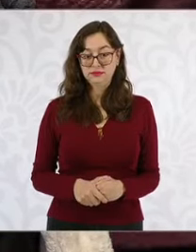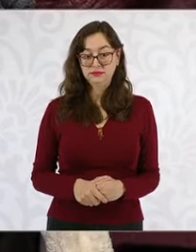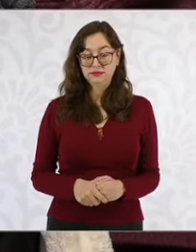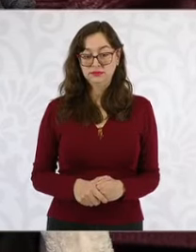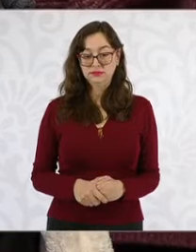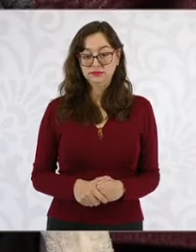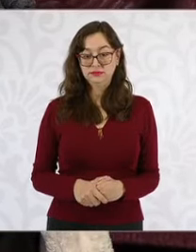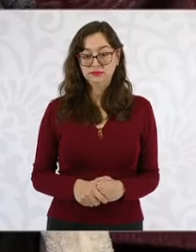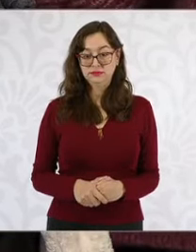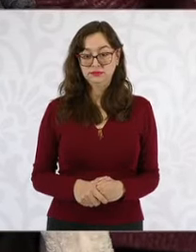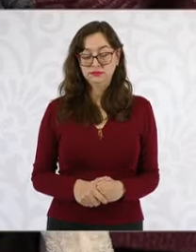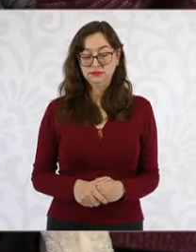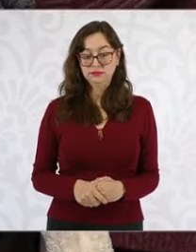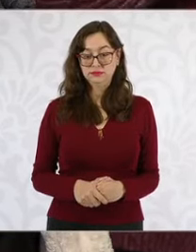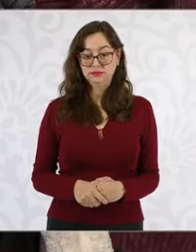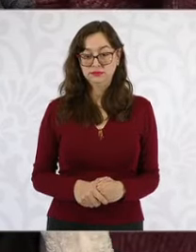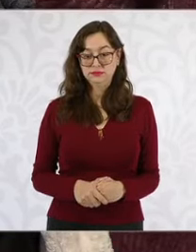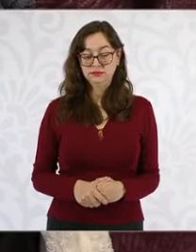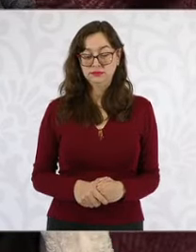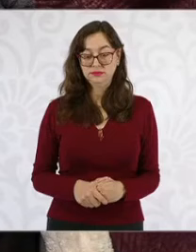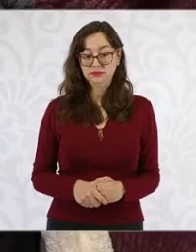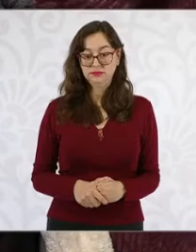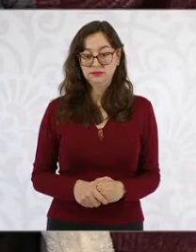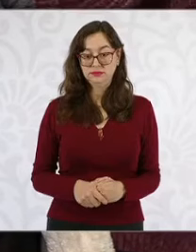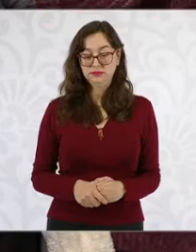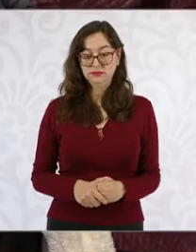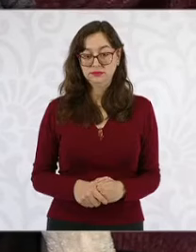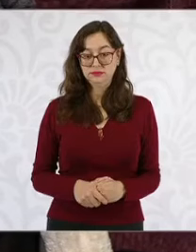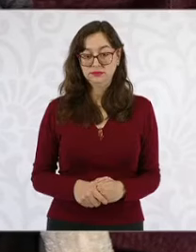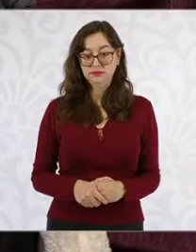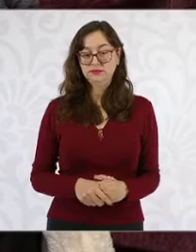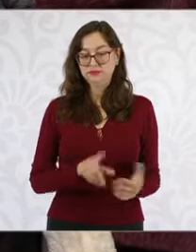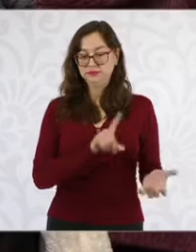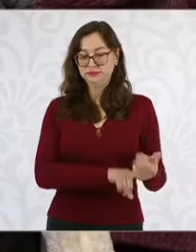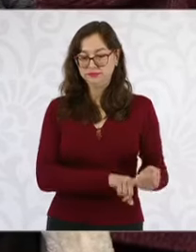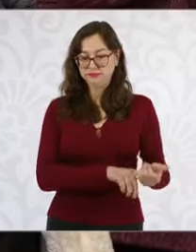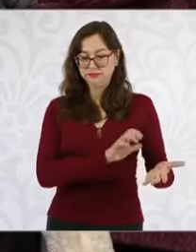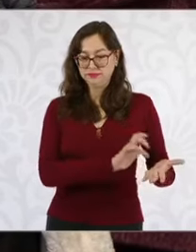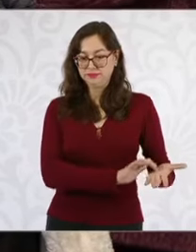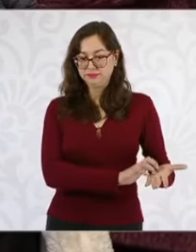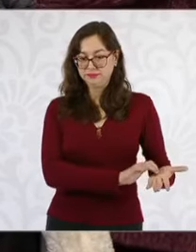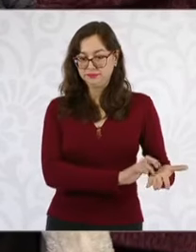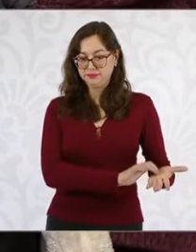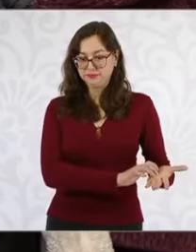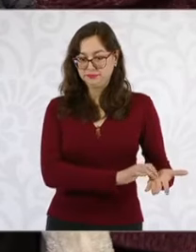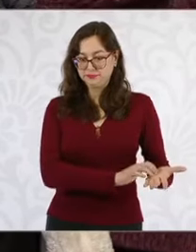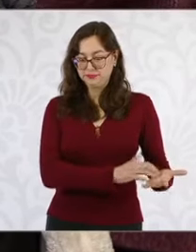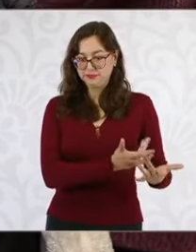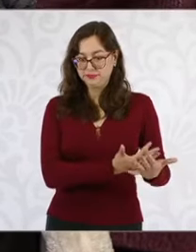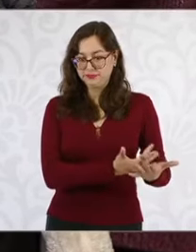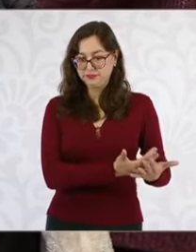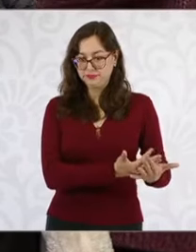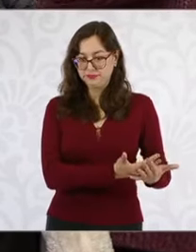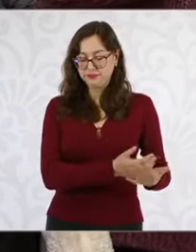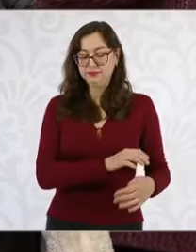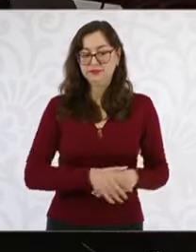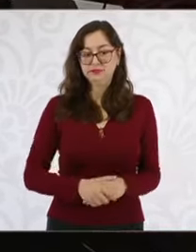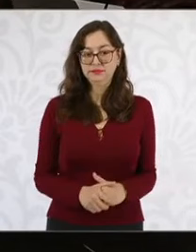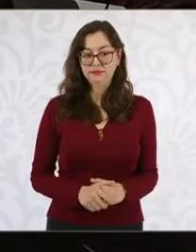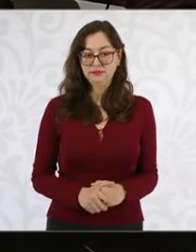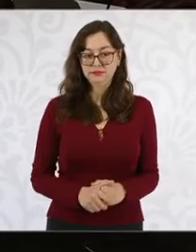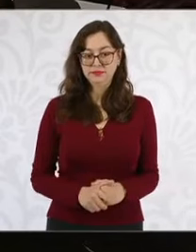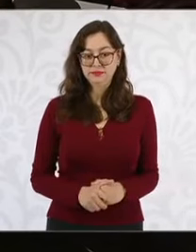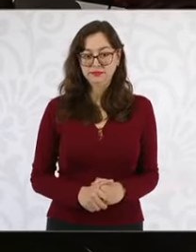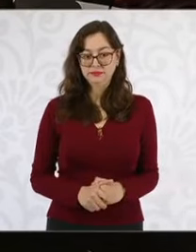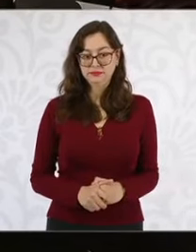¿Qué es eso? Sí ¡Gracias! No! No!